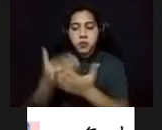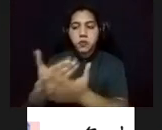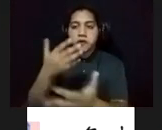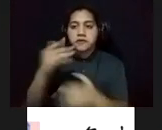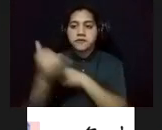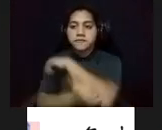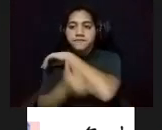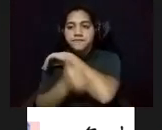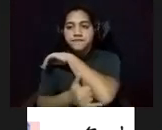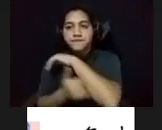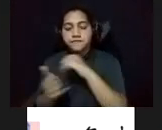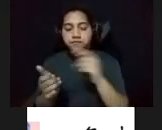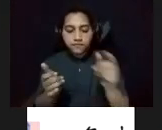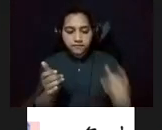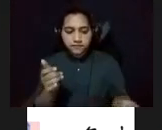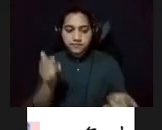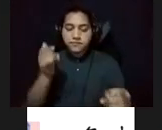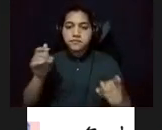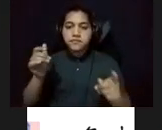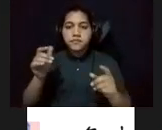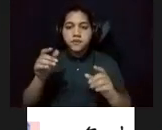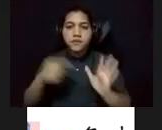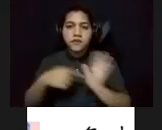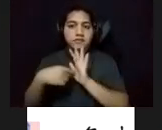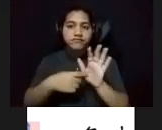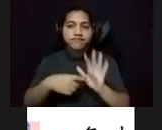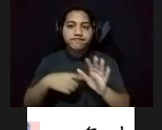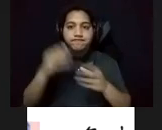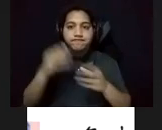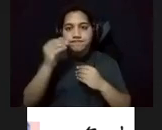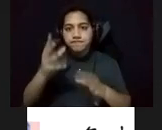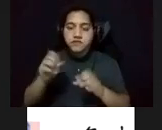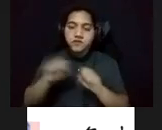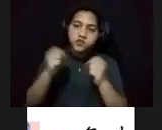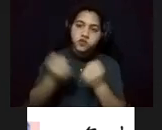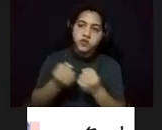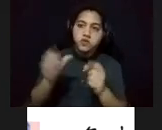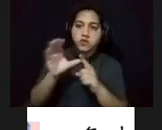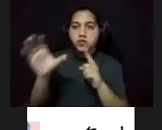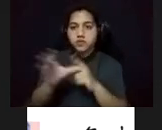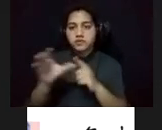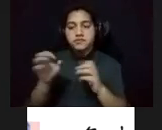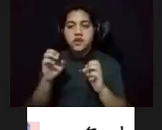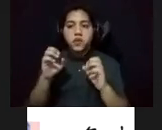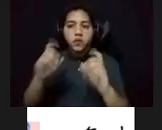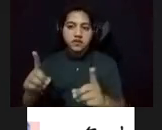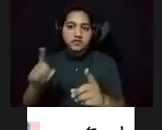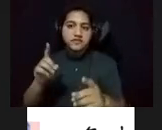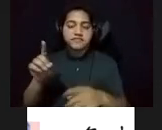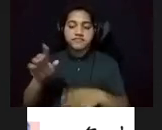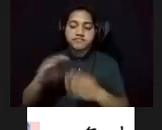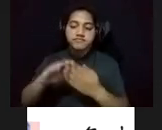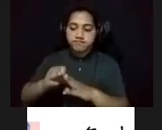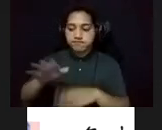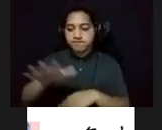creaciones del periodo representan imágenes de contenido sociocultural y de educación a la comunidad sobre